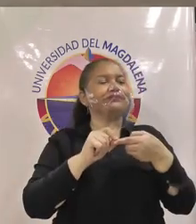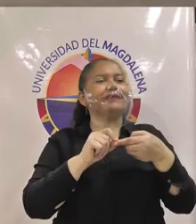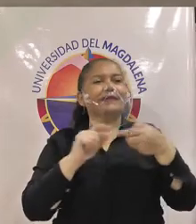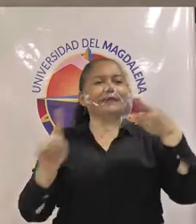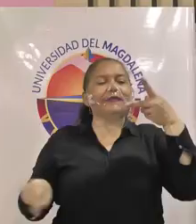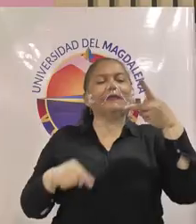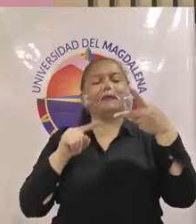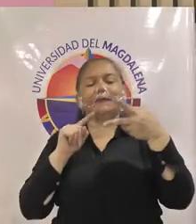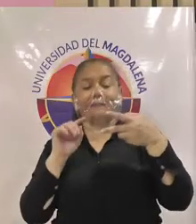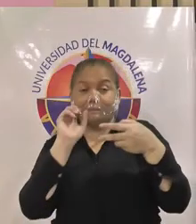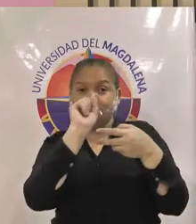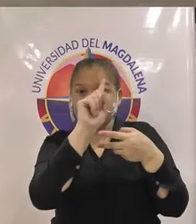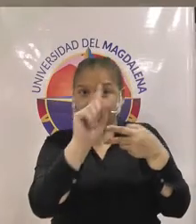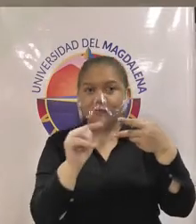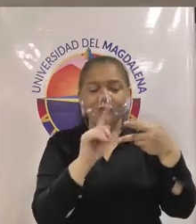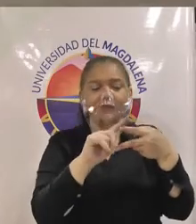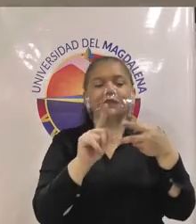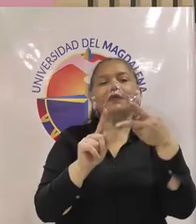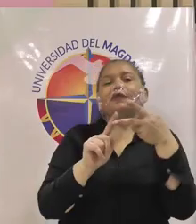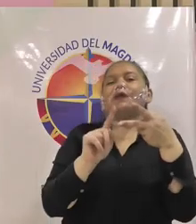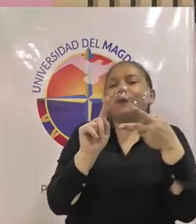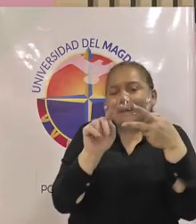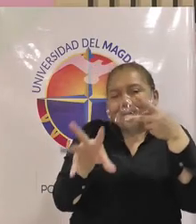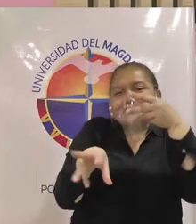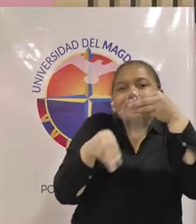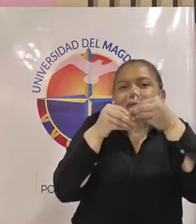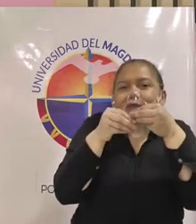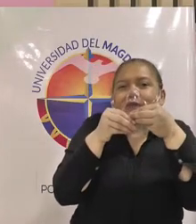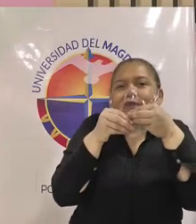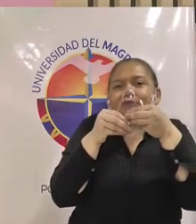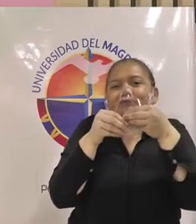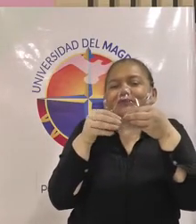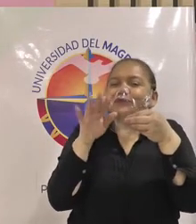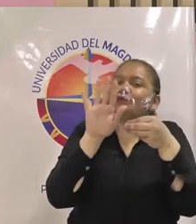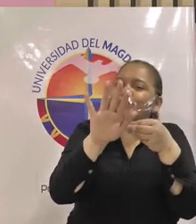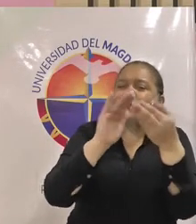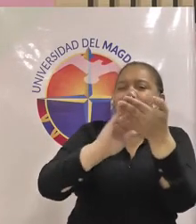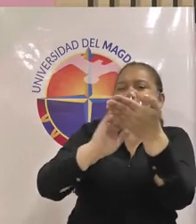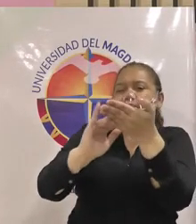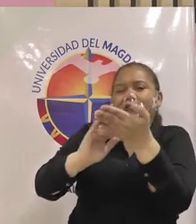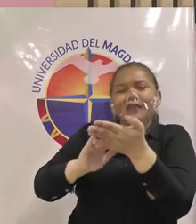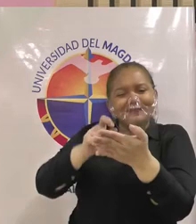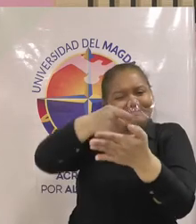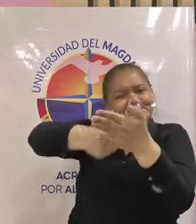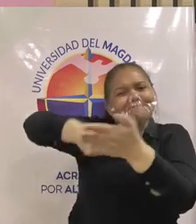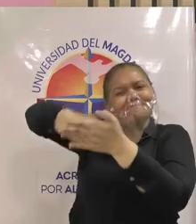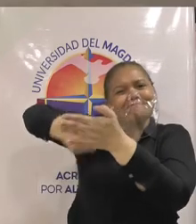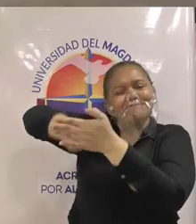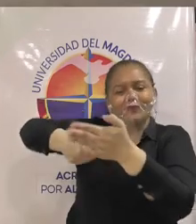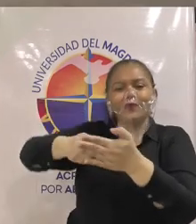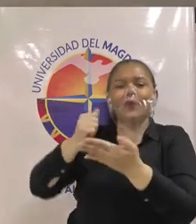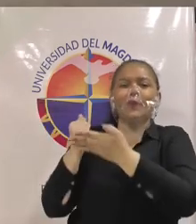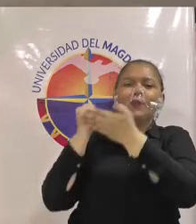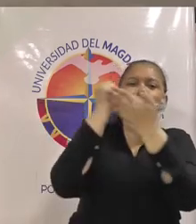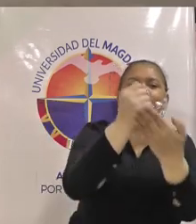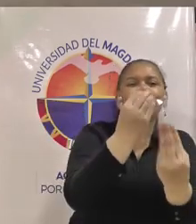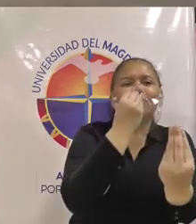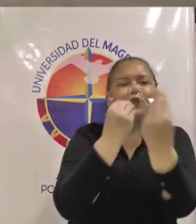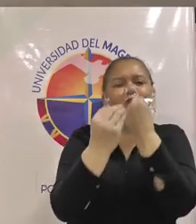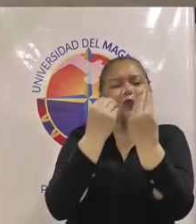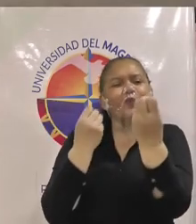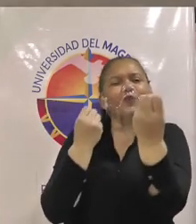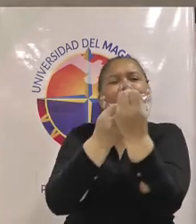la segunda pregunta cómo piensan mejorar el tema de las ayudas alimenticias ok bueno